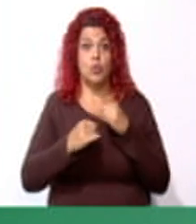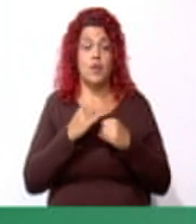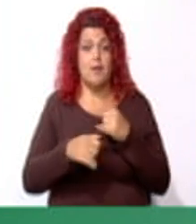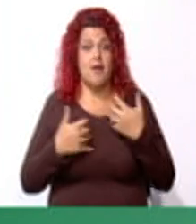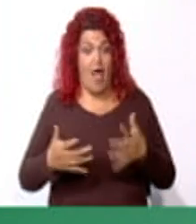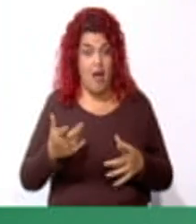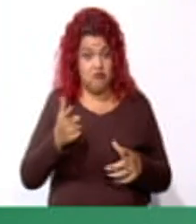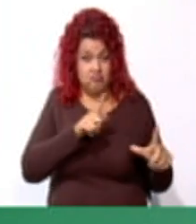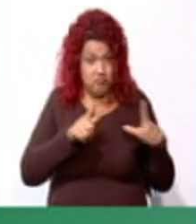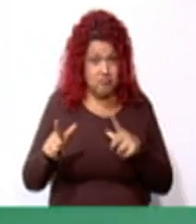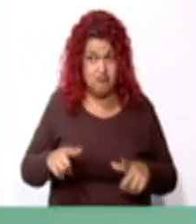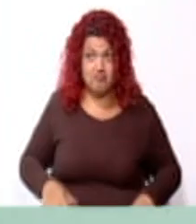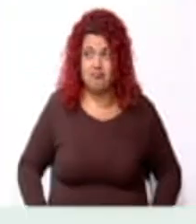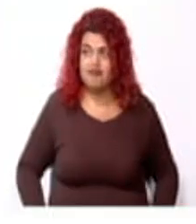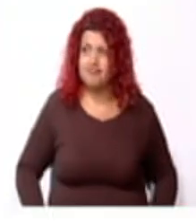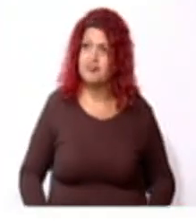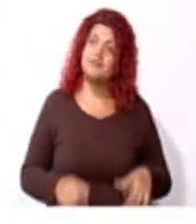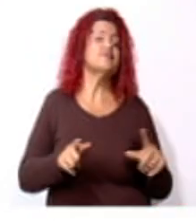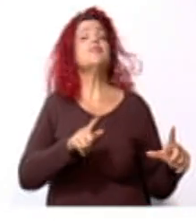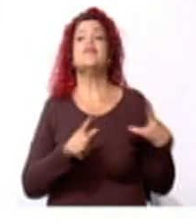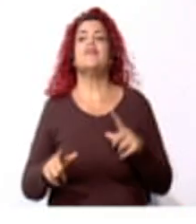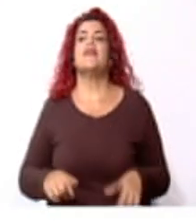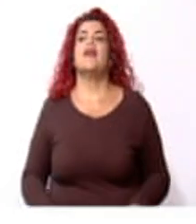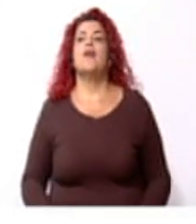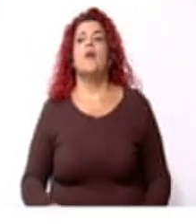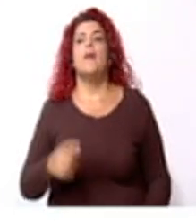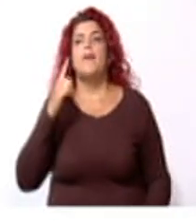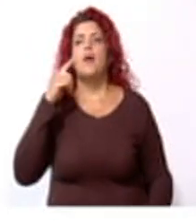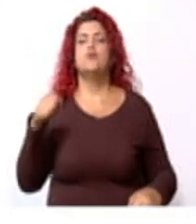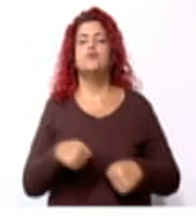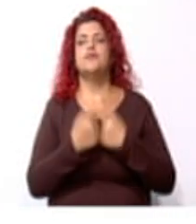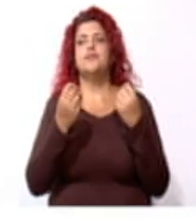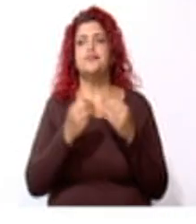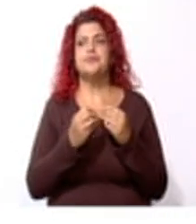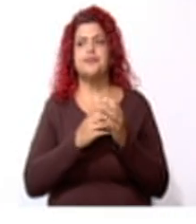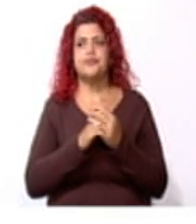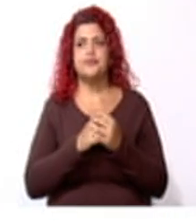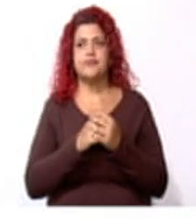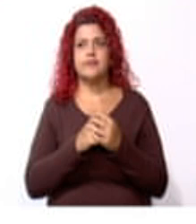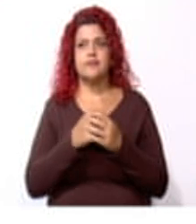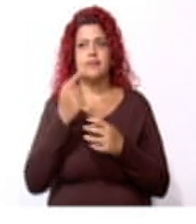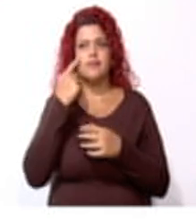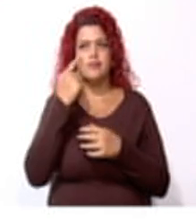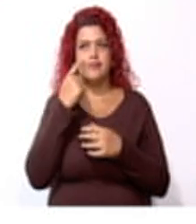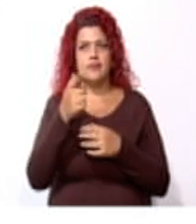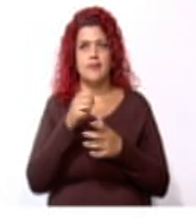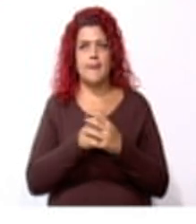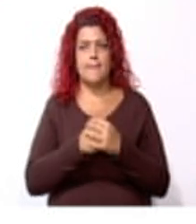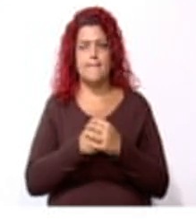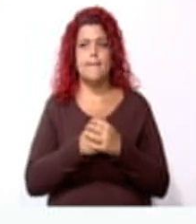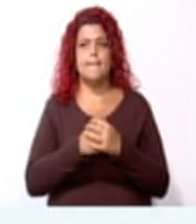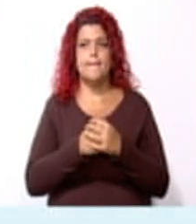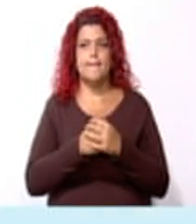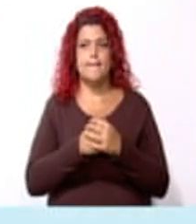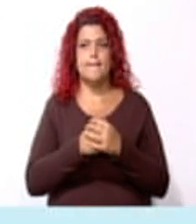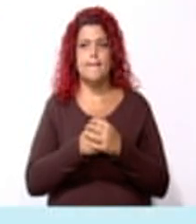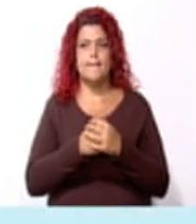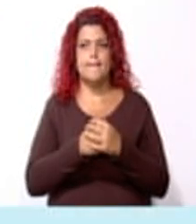¿Están preparados? ¿Estamos listos? Bueno, iniciemos. Entonces, observen la siguiente figura.